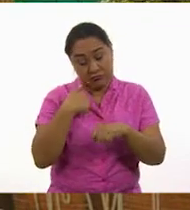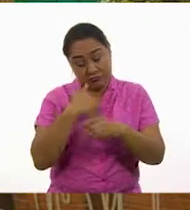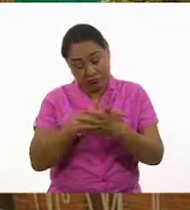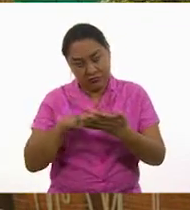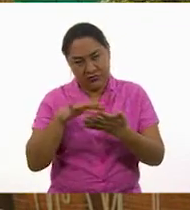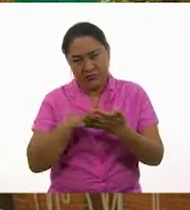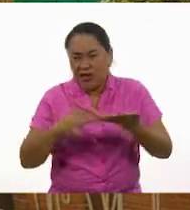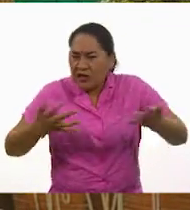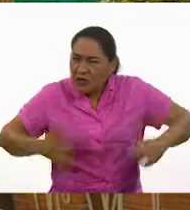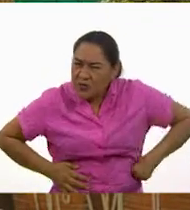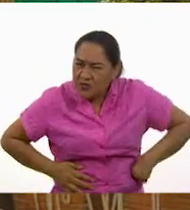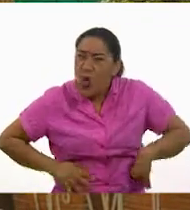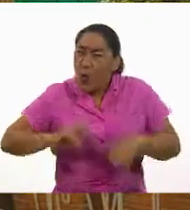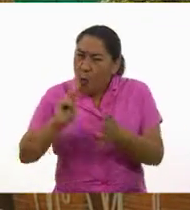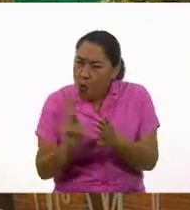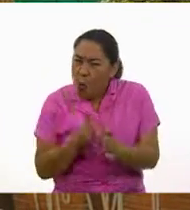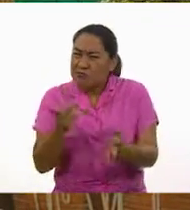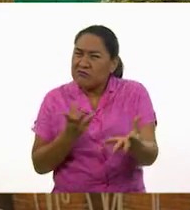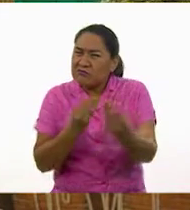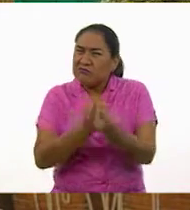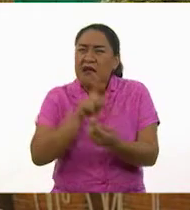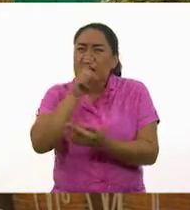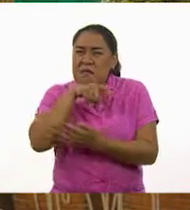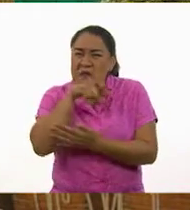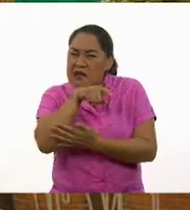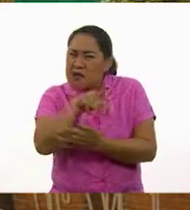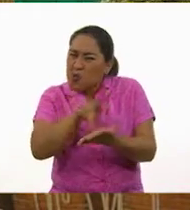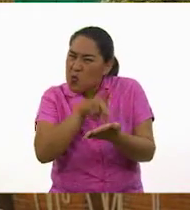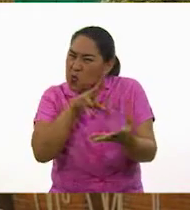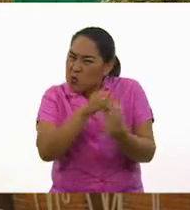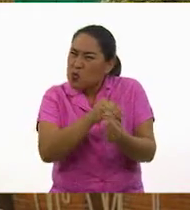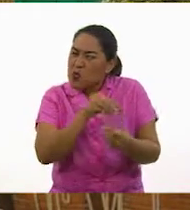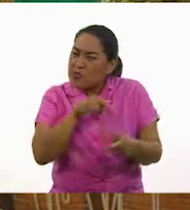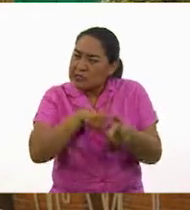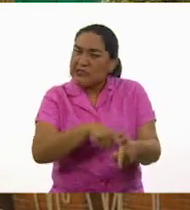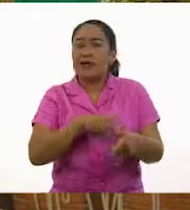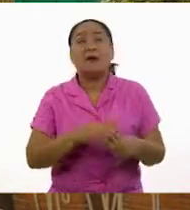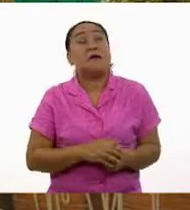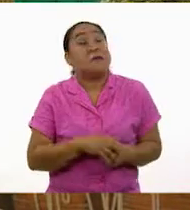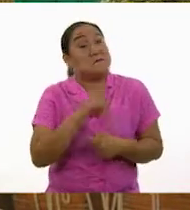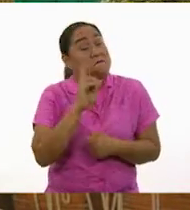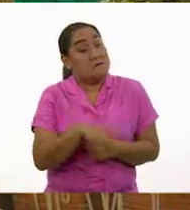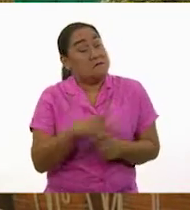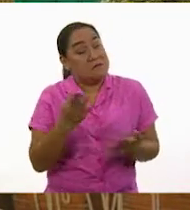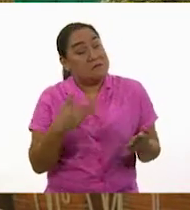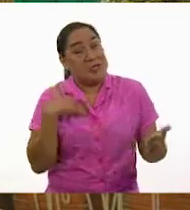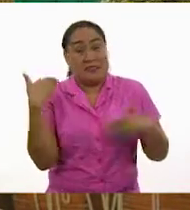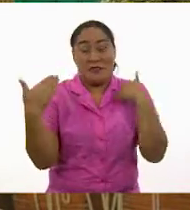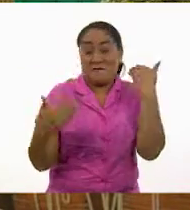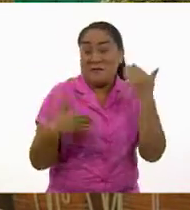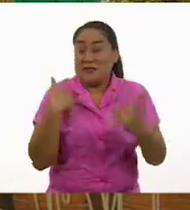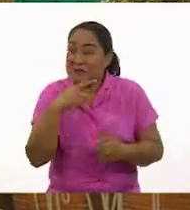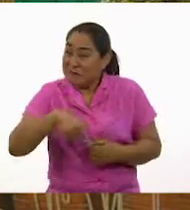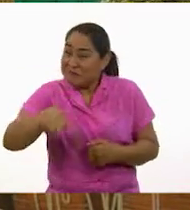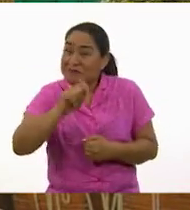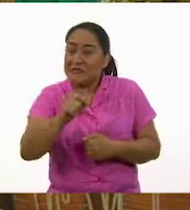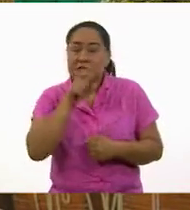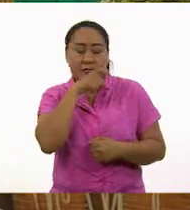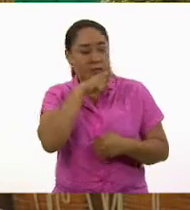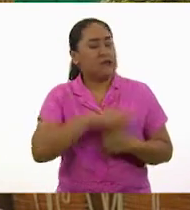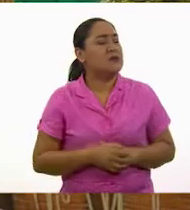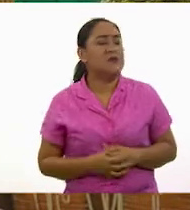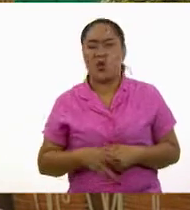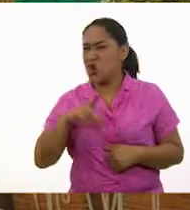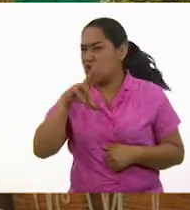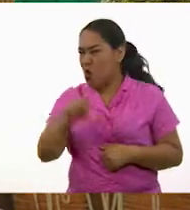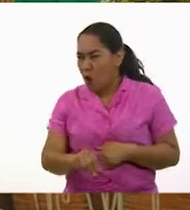¡Lolo! ¿Otra vez te estás juntando con esos periquitos australianos? ¡Son muy divertidos! ¡No! Te he dicho